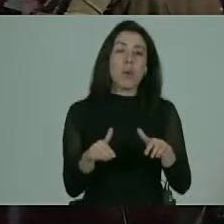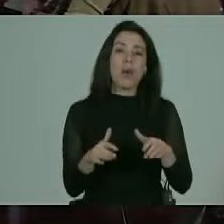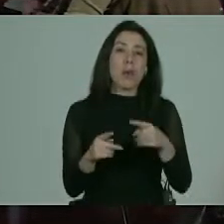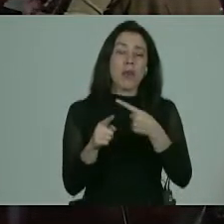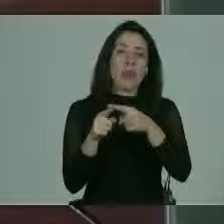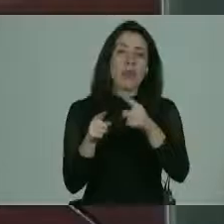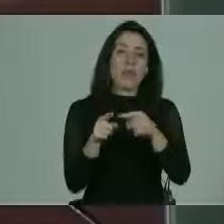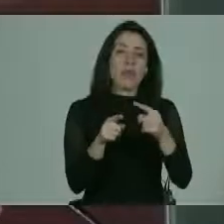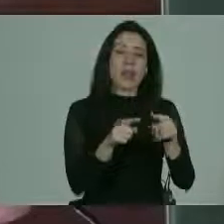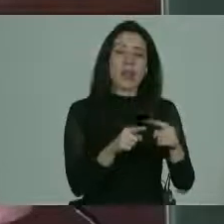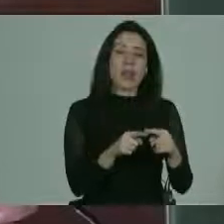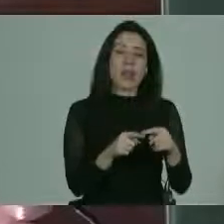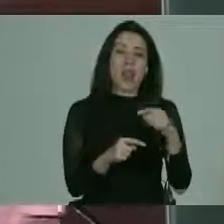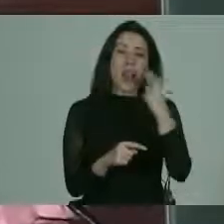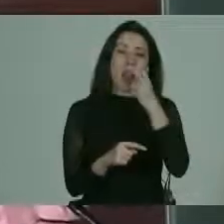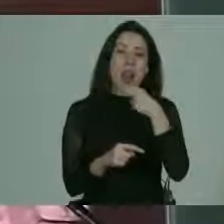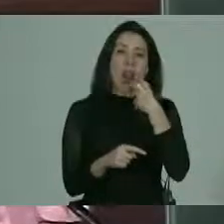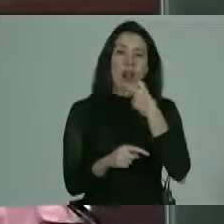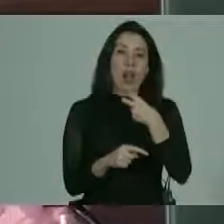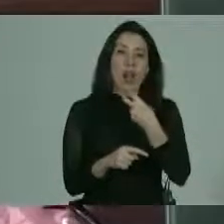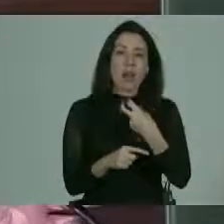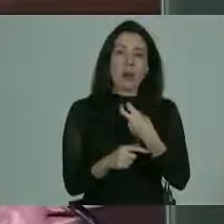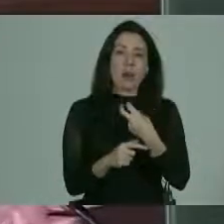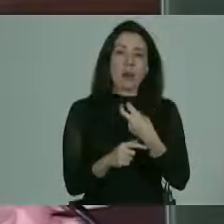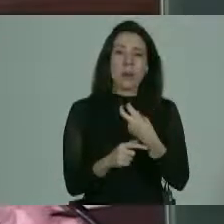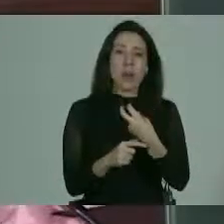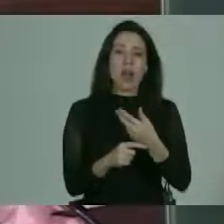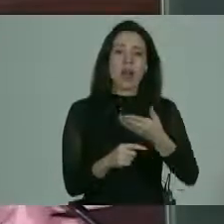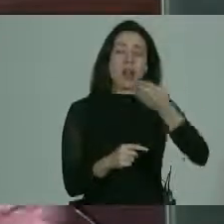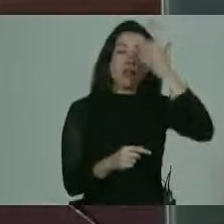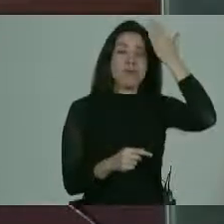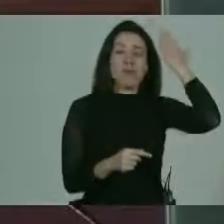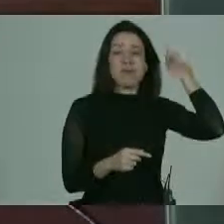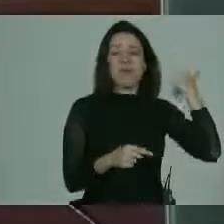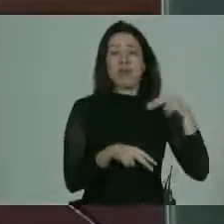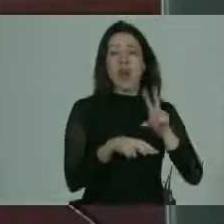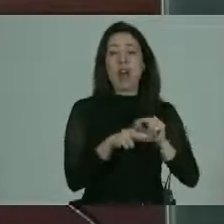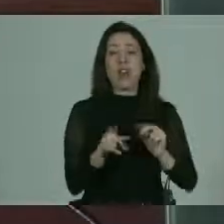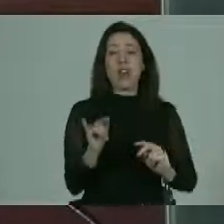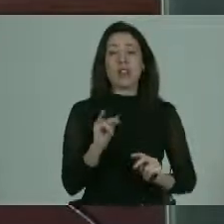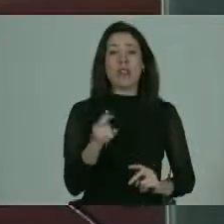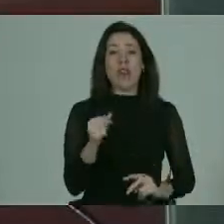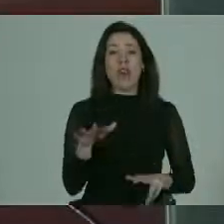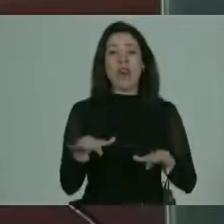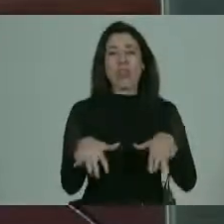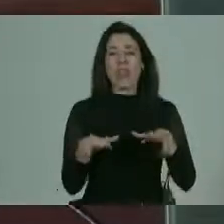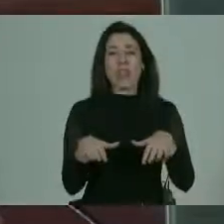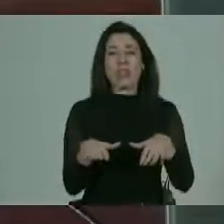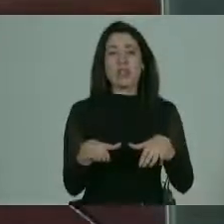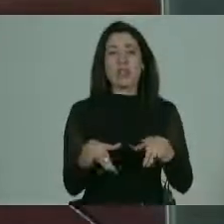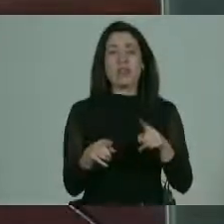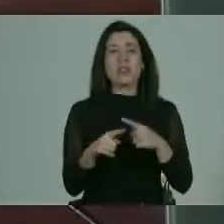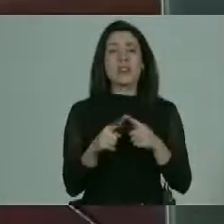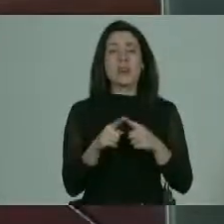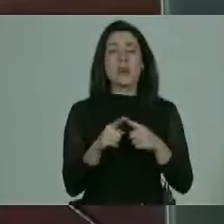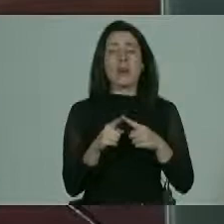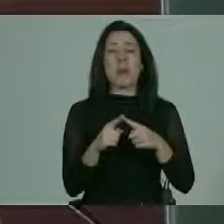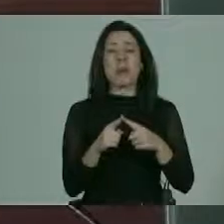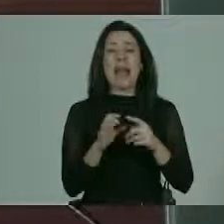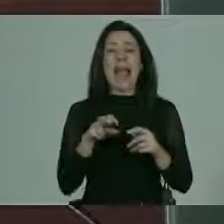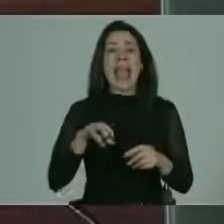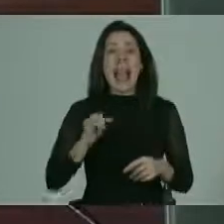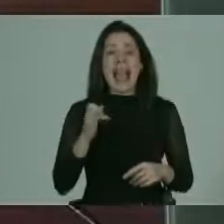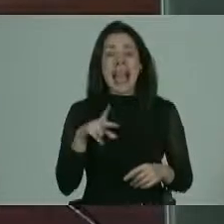una serie de lenguaje que viene del siglo XIX se habla de enajenado se habla